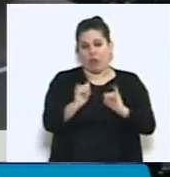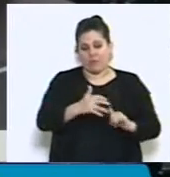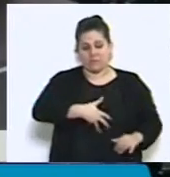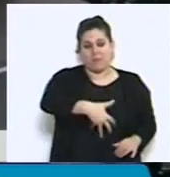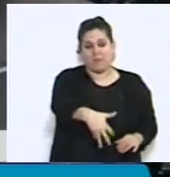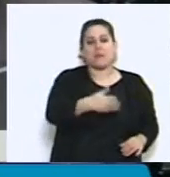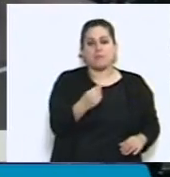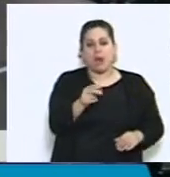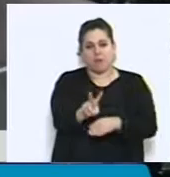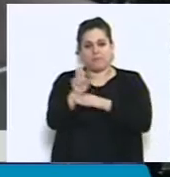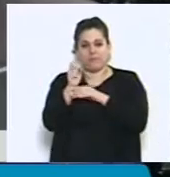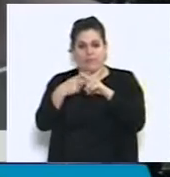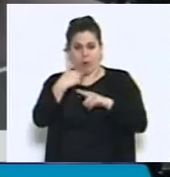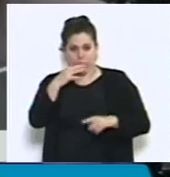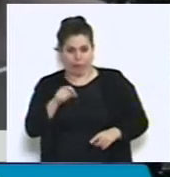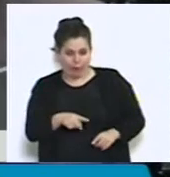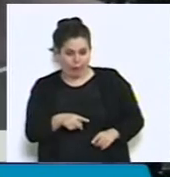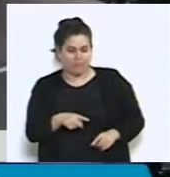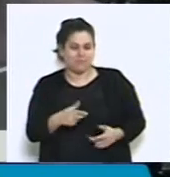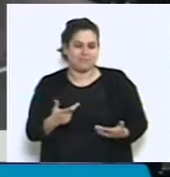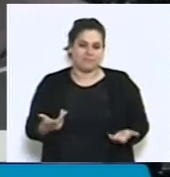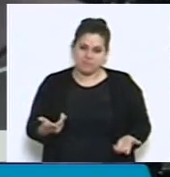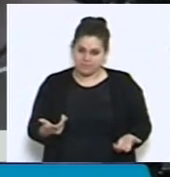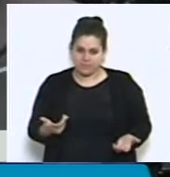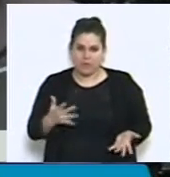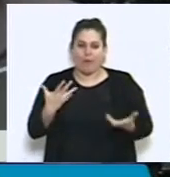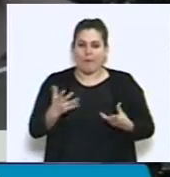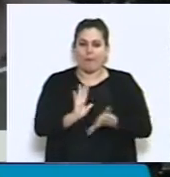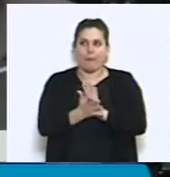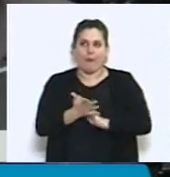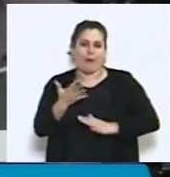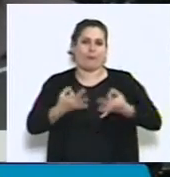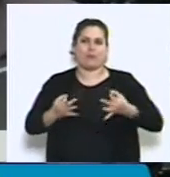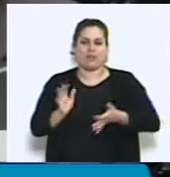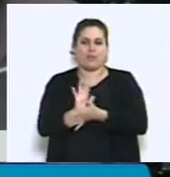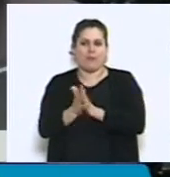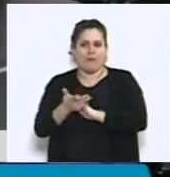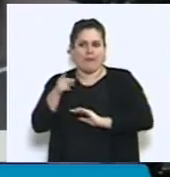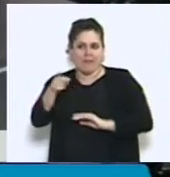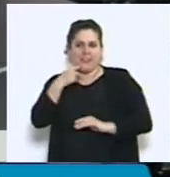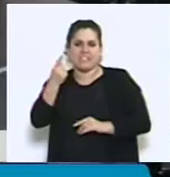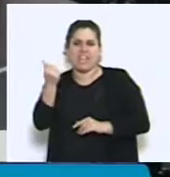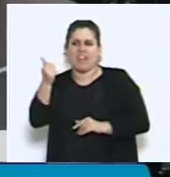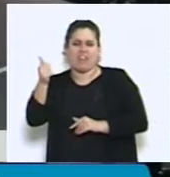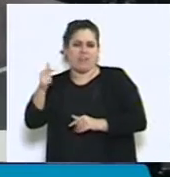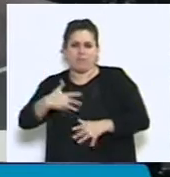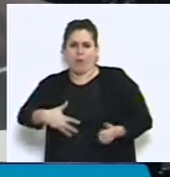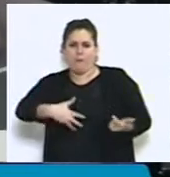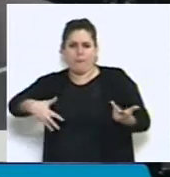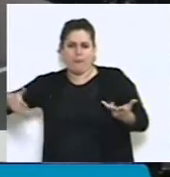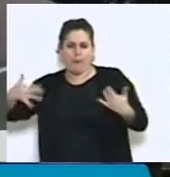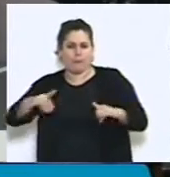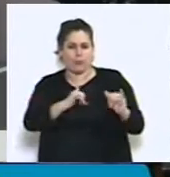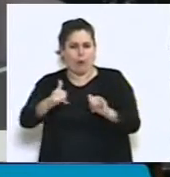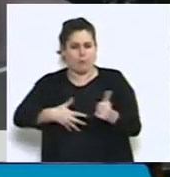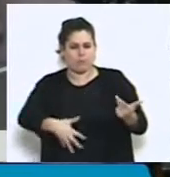por hijo, tratando de encontrar una justificación a los escandalosos índices de embarazo adolescente que tiene